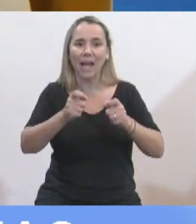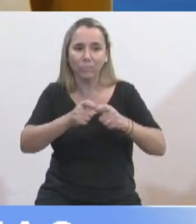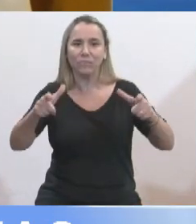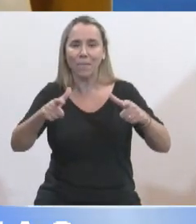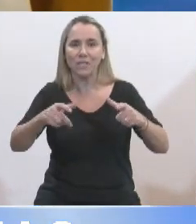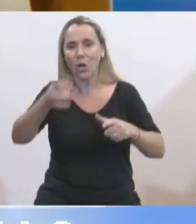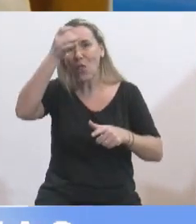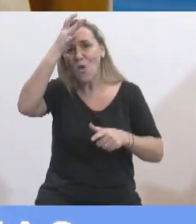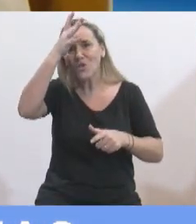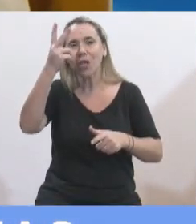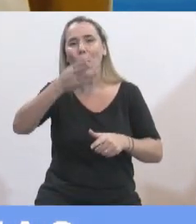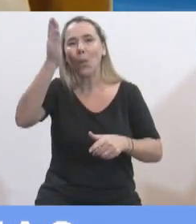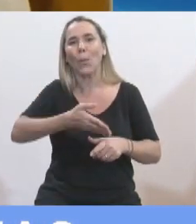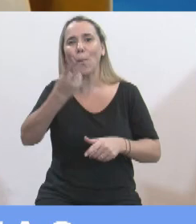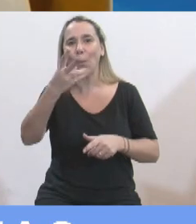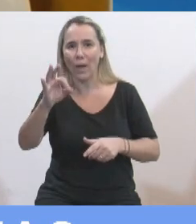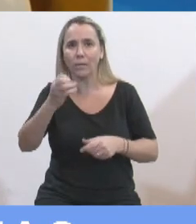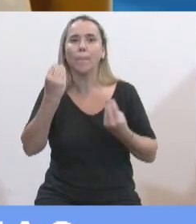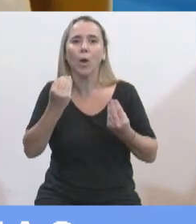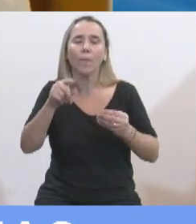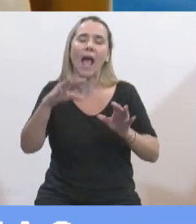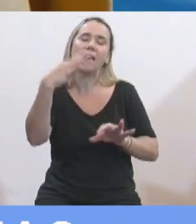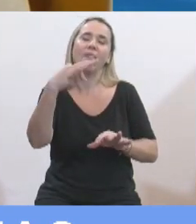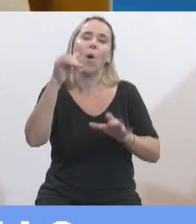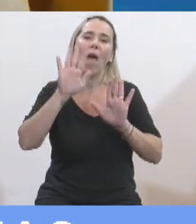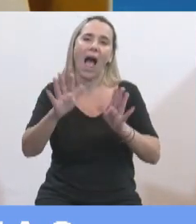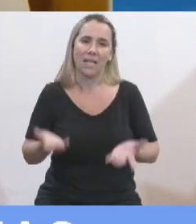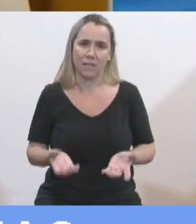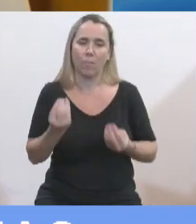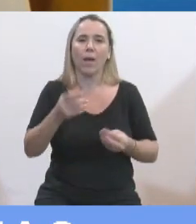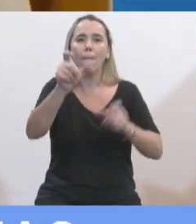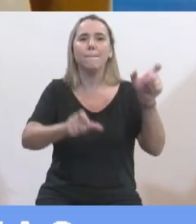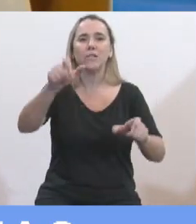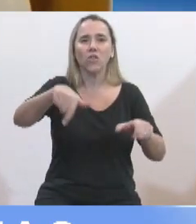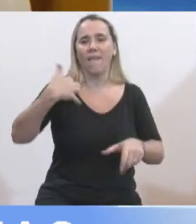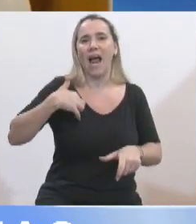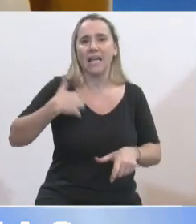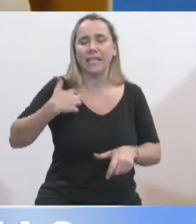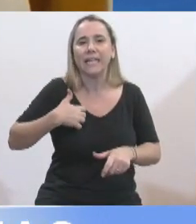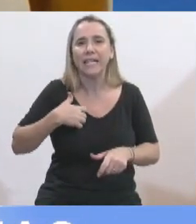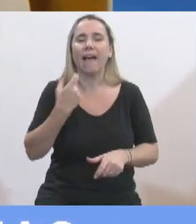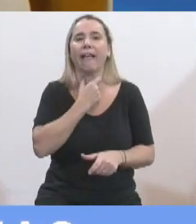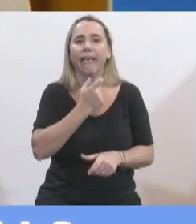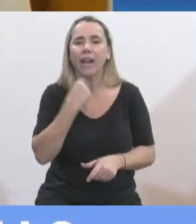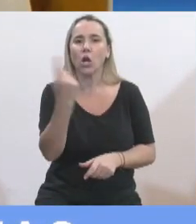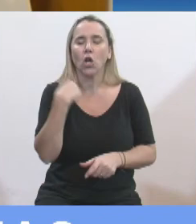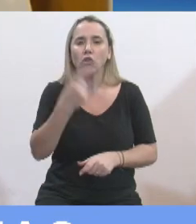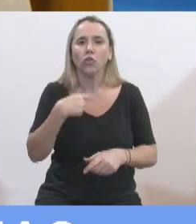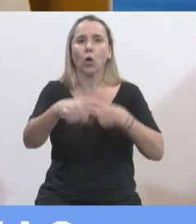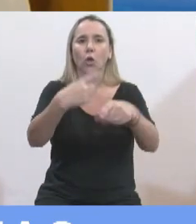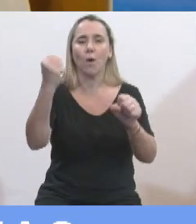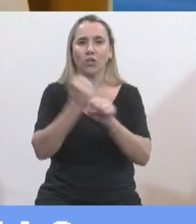1220 porque corresponde que así sea porque el pueblo argentino espera que sigamos trabajando sin limitaciones.